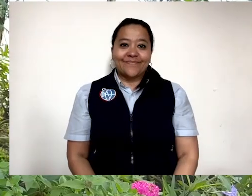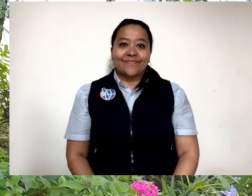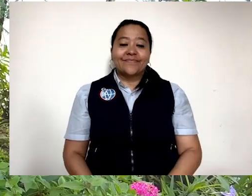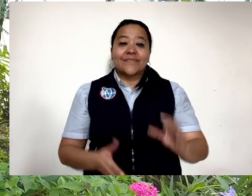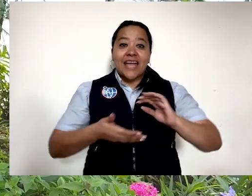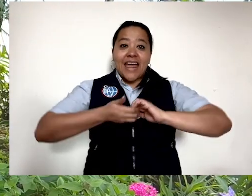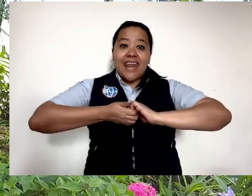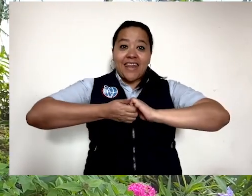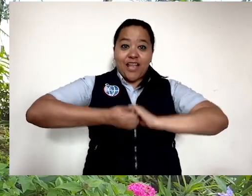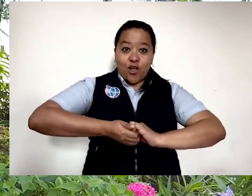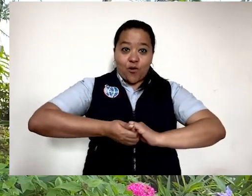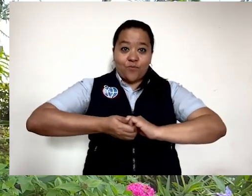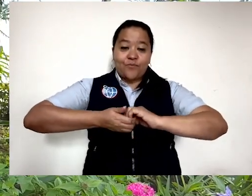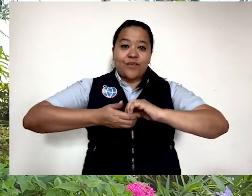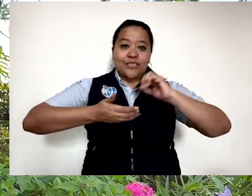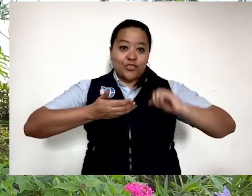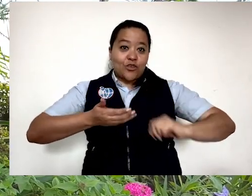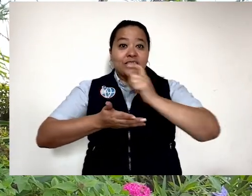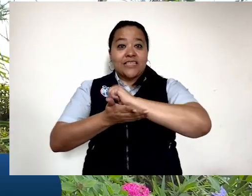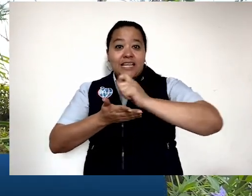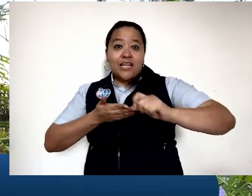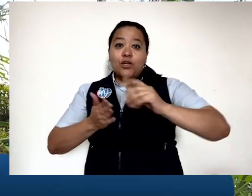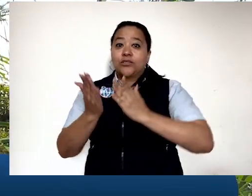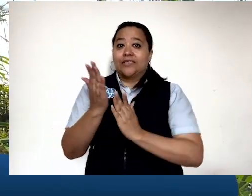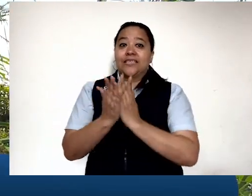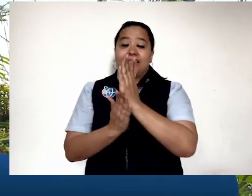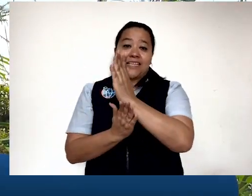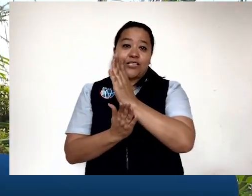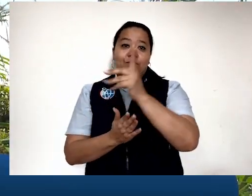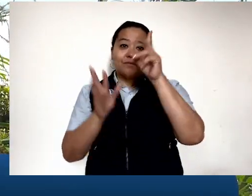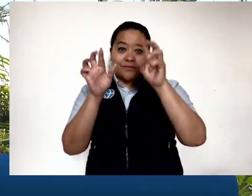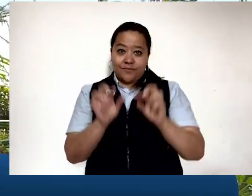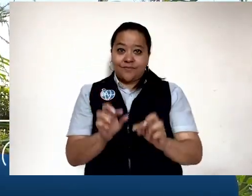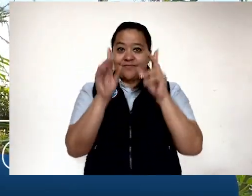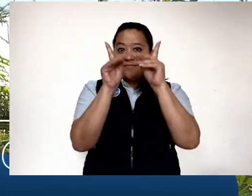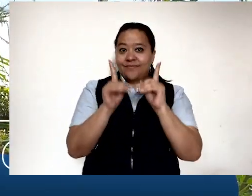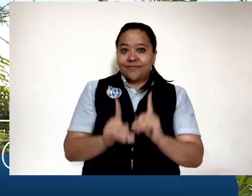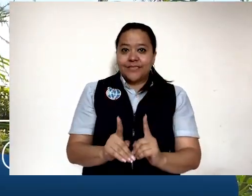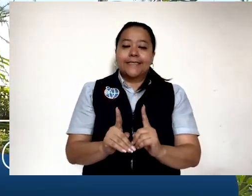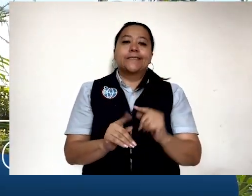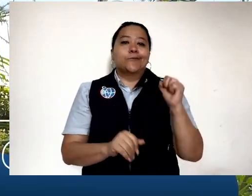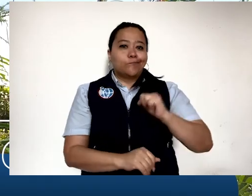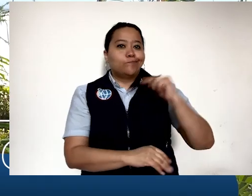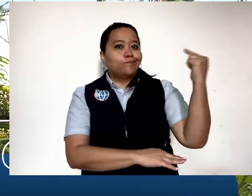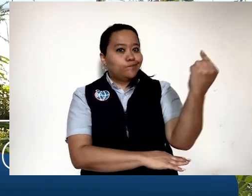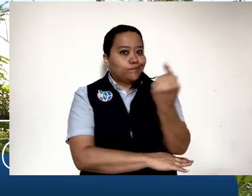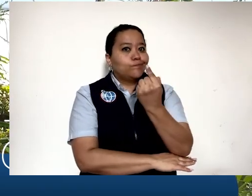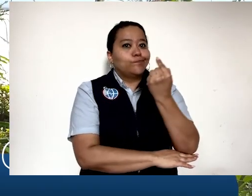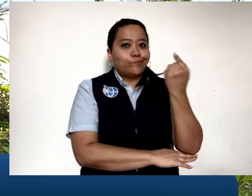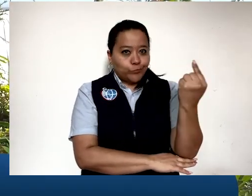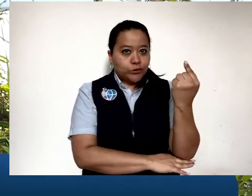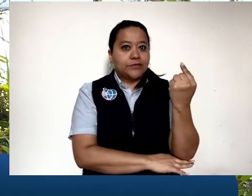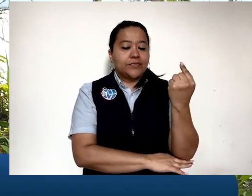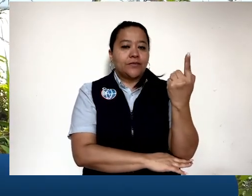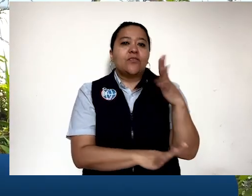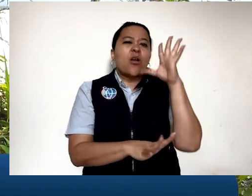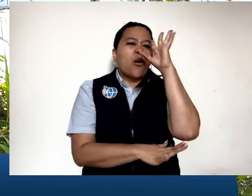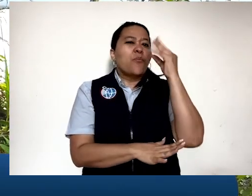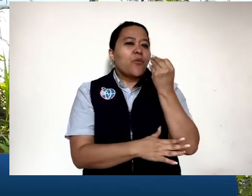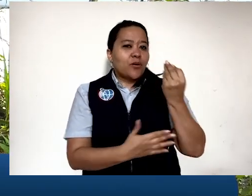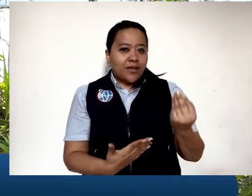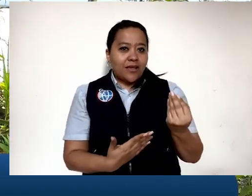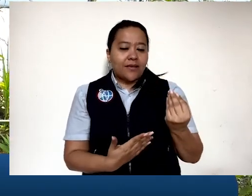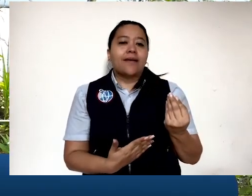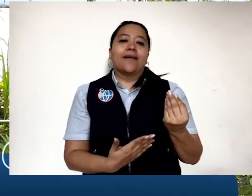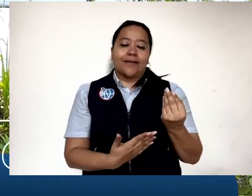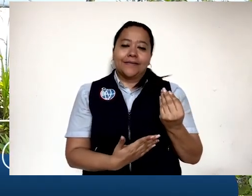La Convención sobre los Derechos de las Personas con Discapacidad es muy importante tomarla en cuenta y para el Benemérito